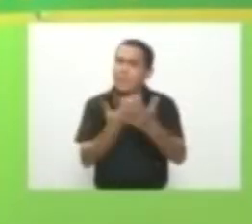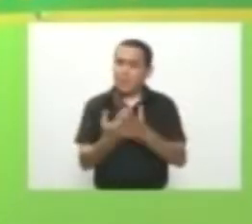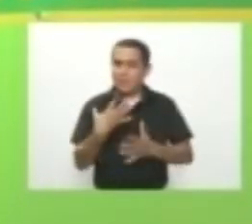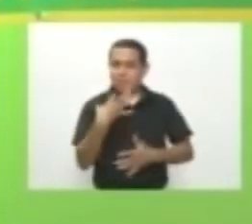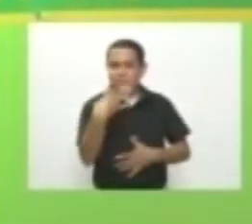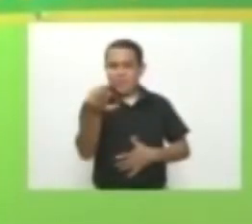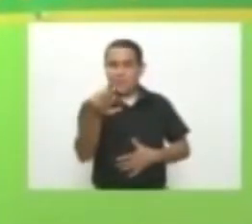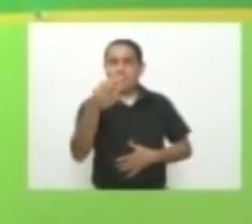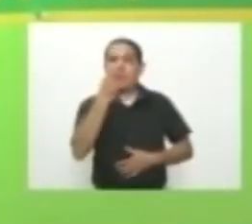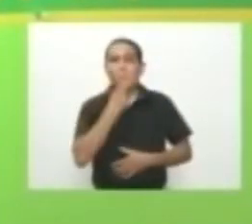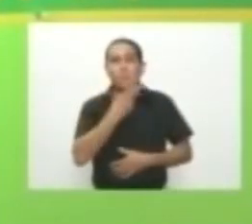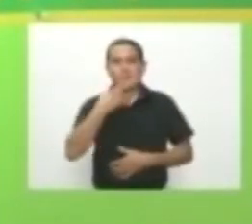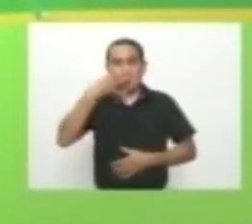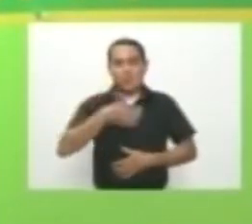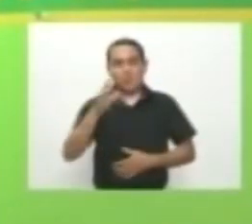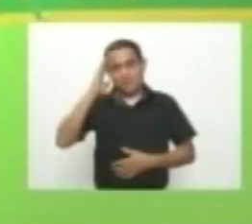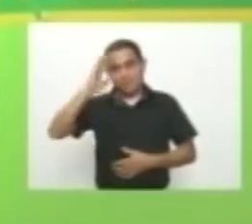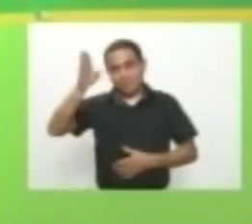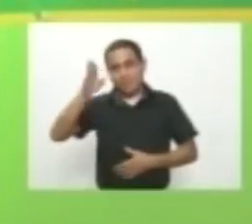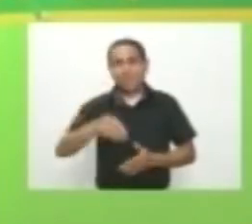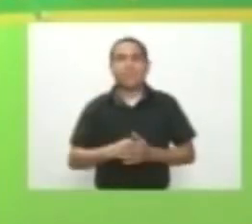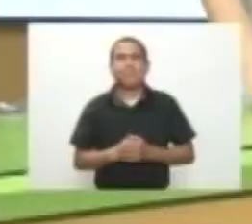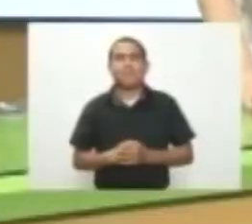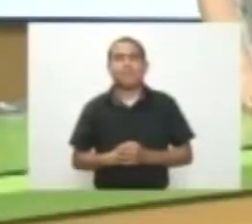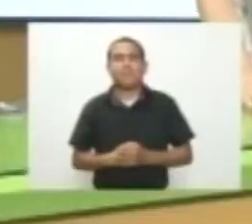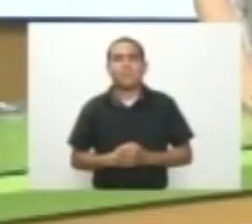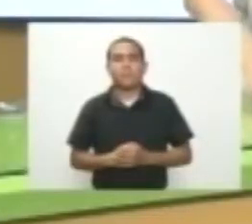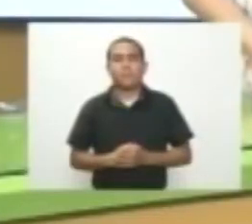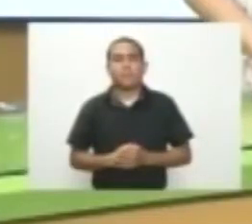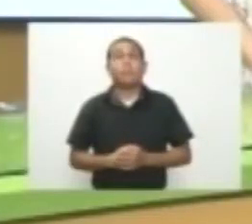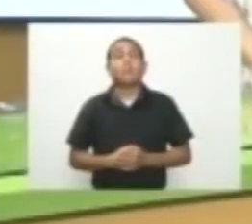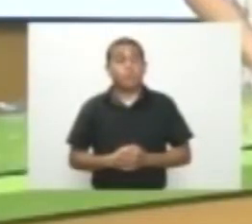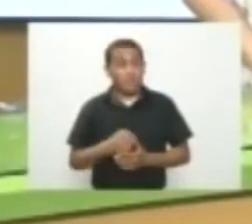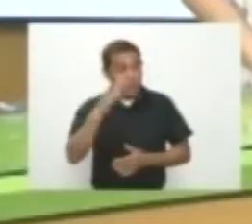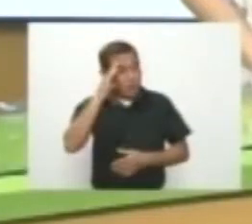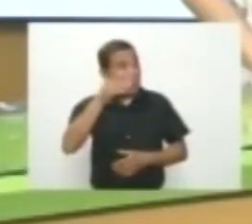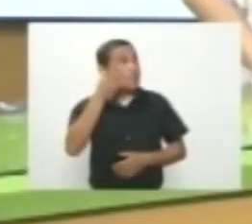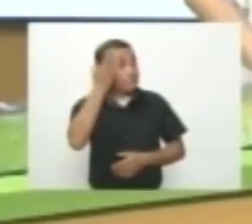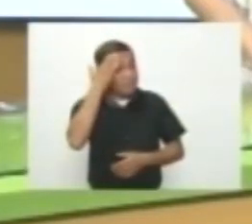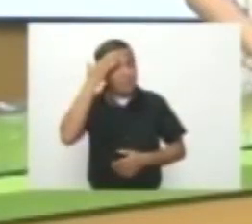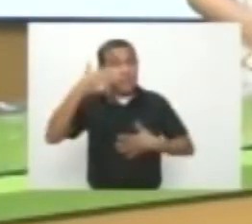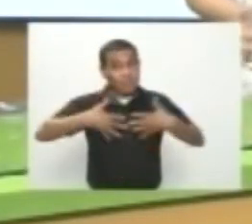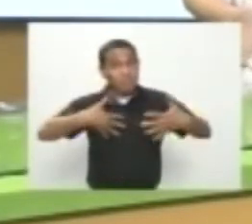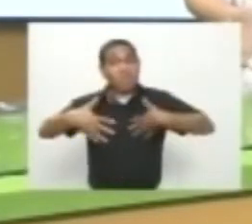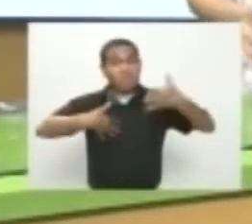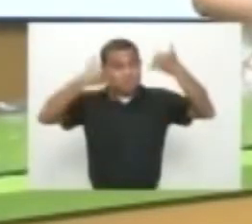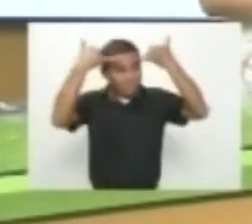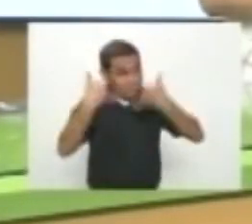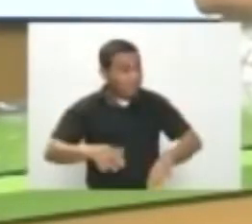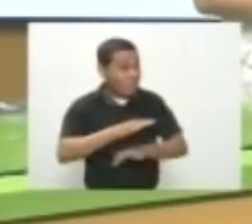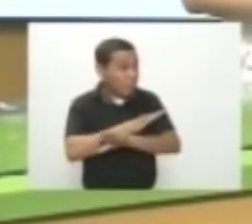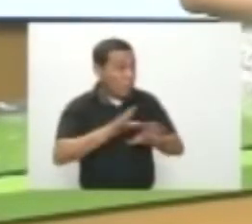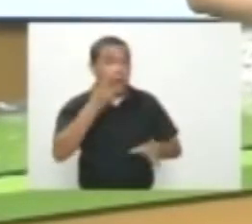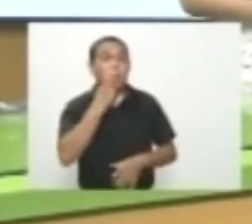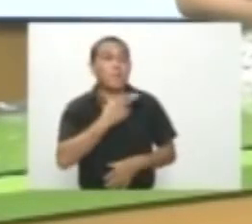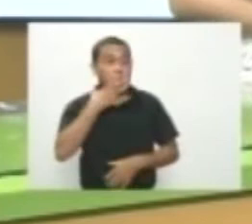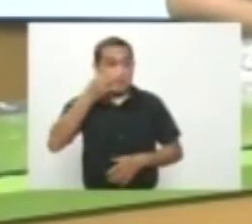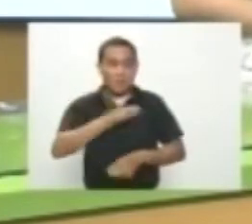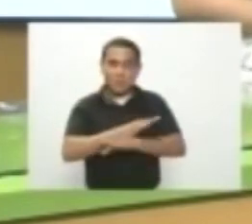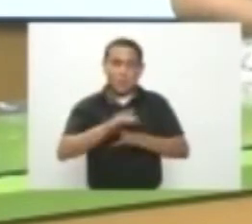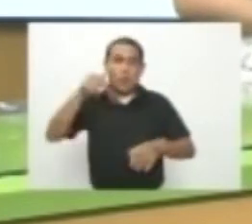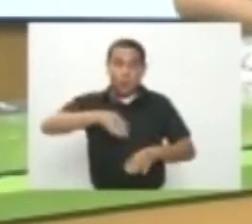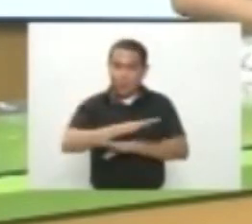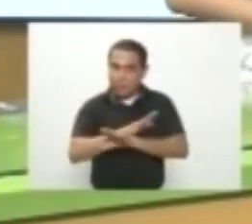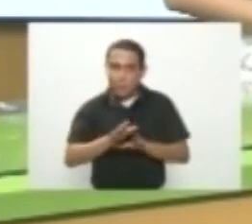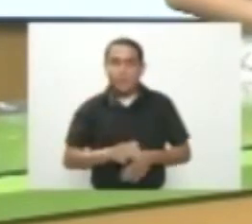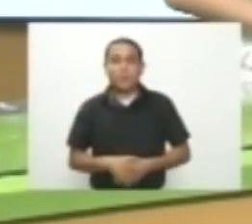Nuestro compromiso Con la verdad Hasta mañana Bien Piri Ahí estaba La actualidad Del entretenimiento Y hasta aquí Llega nuestro compromiso Con la verdad Por